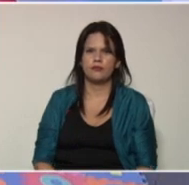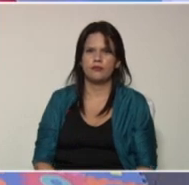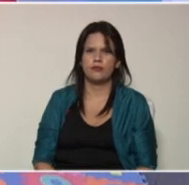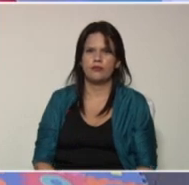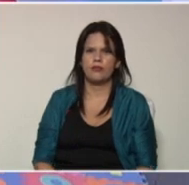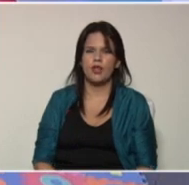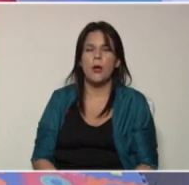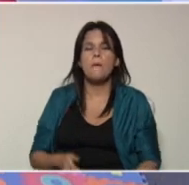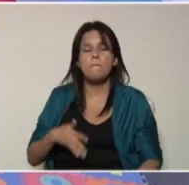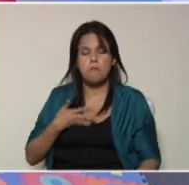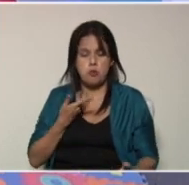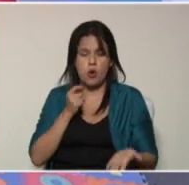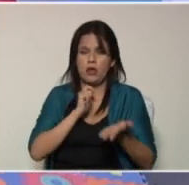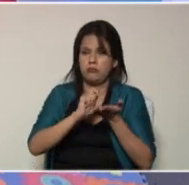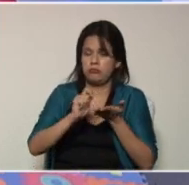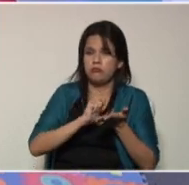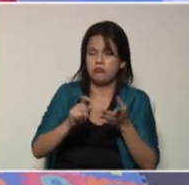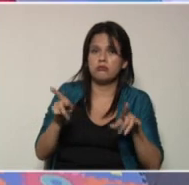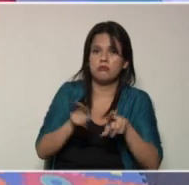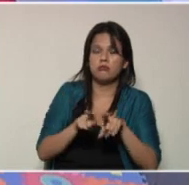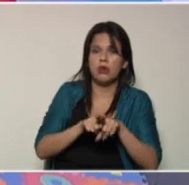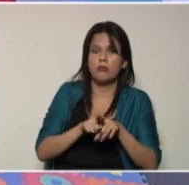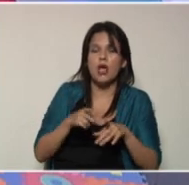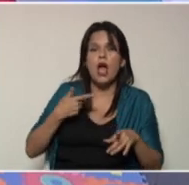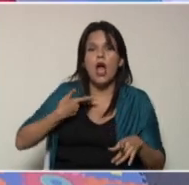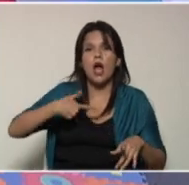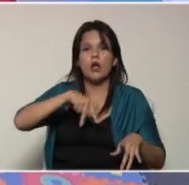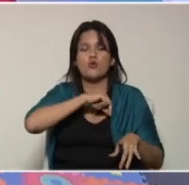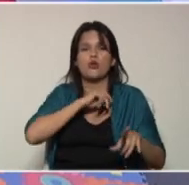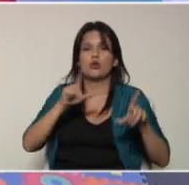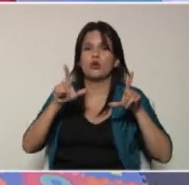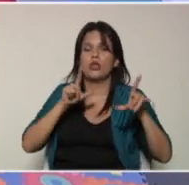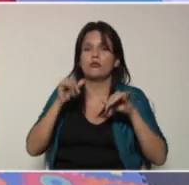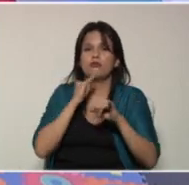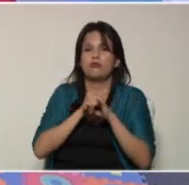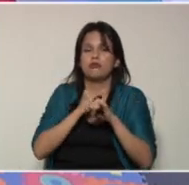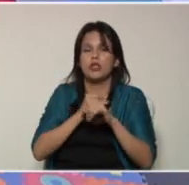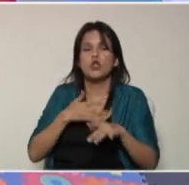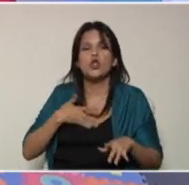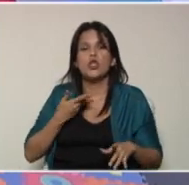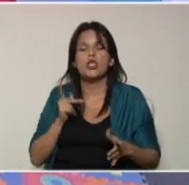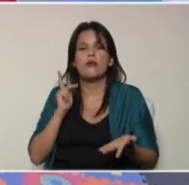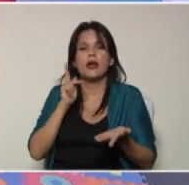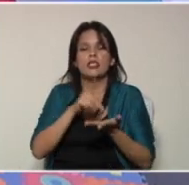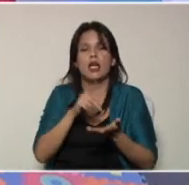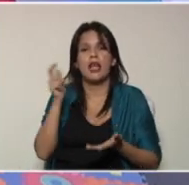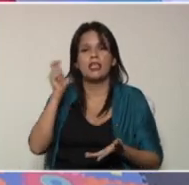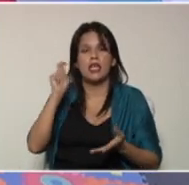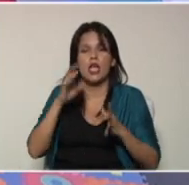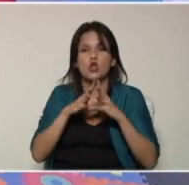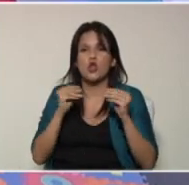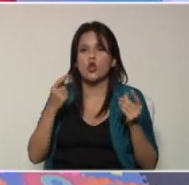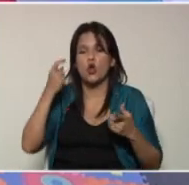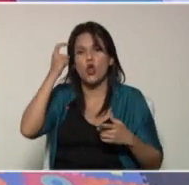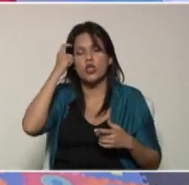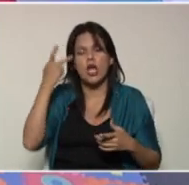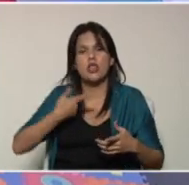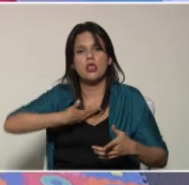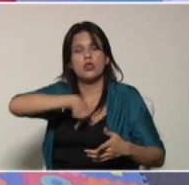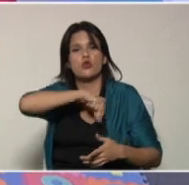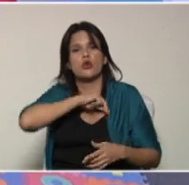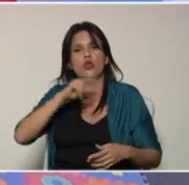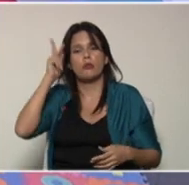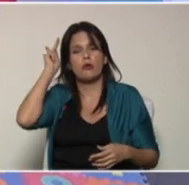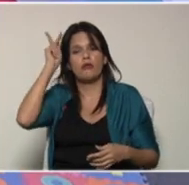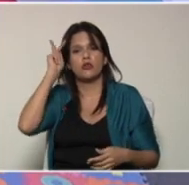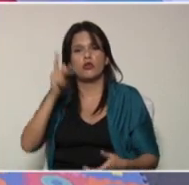puedes suscribirte por supuesto a nuestro canal de Telegram donde te van a llegar las asignaciones diarias de nuestros profesores